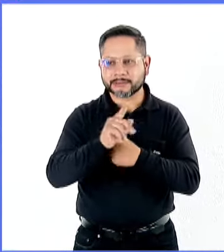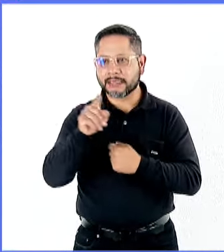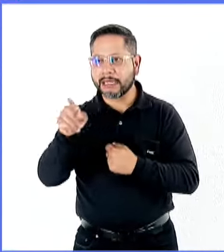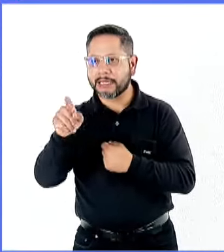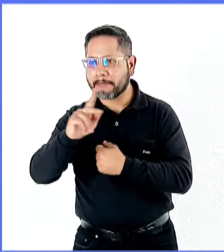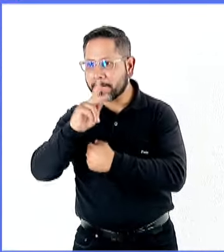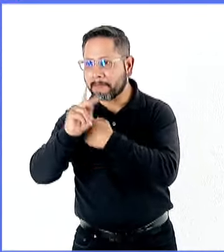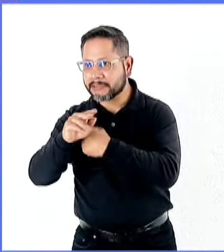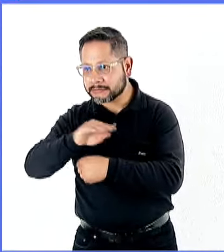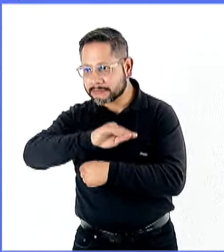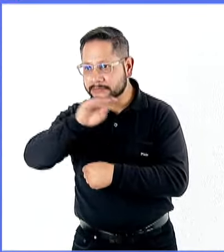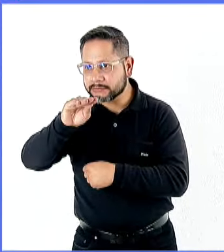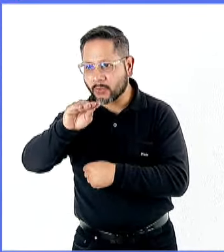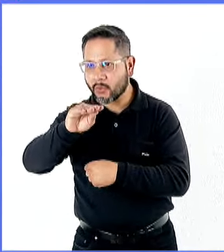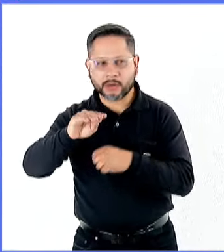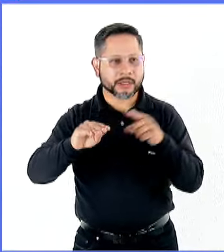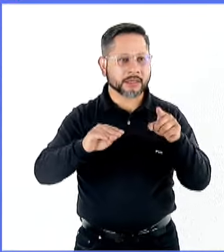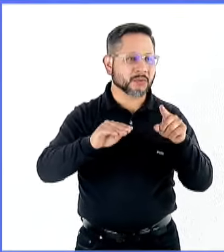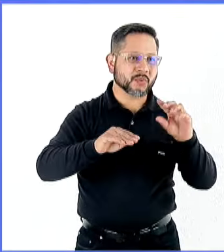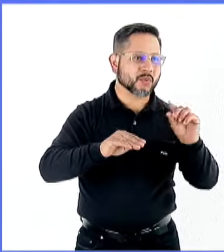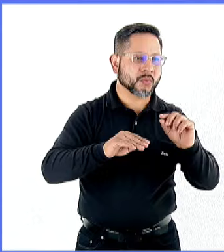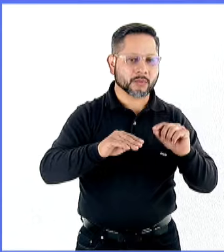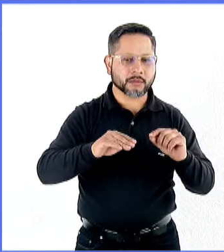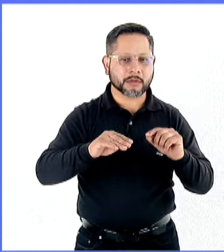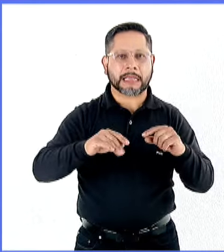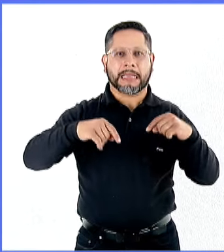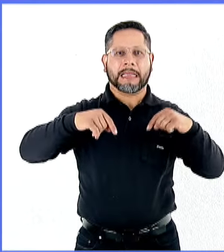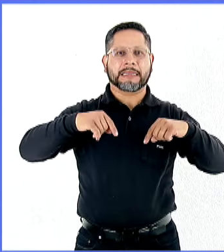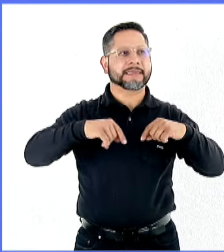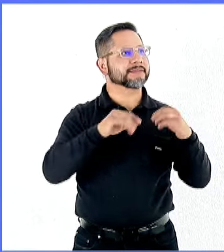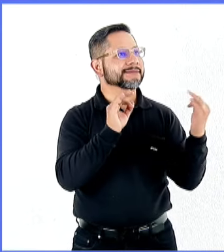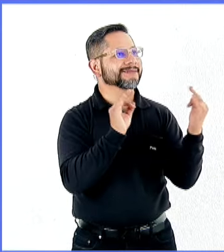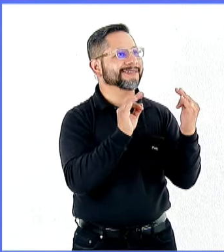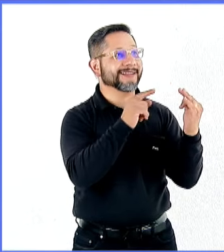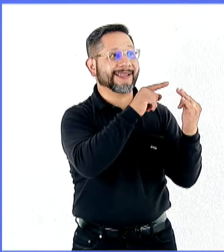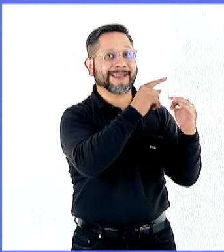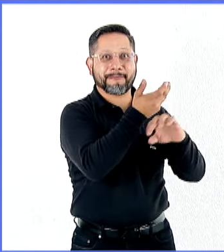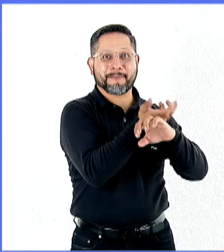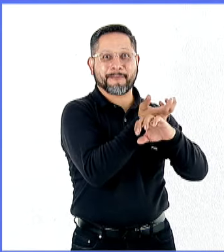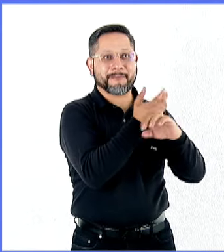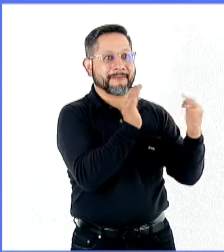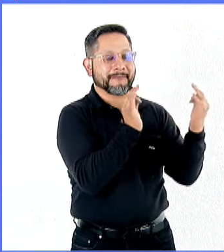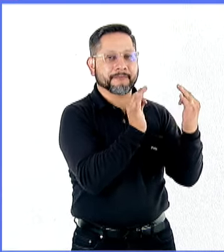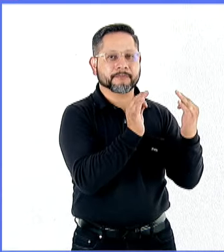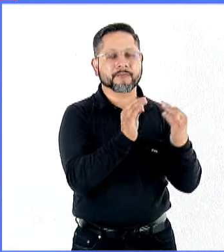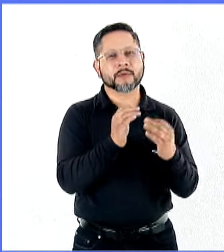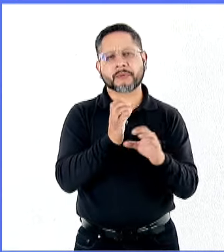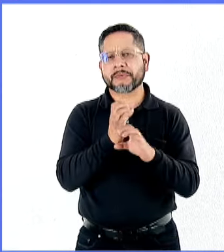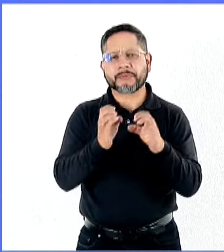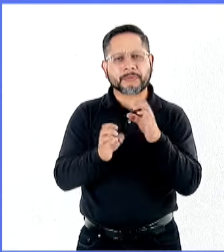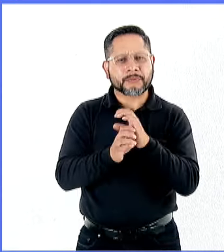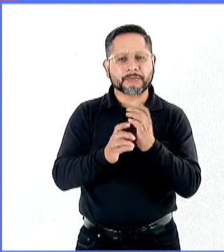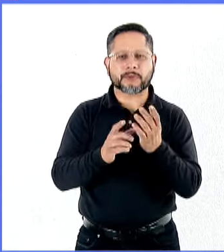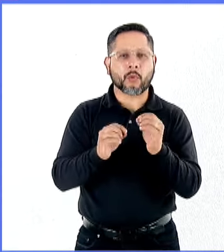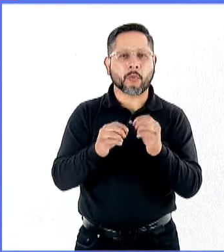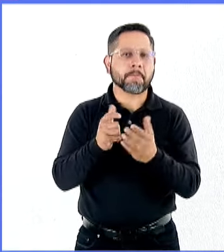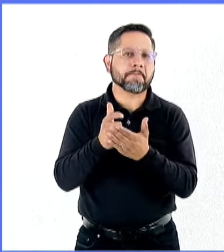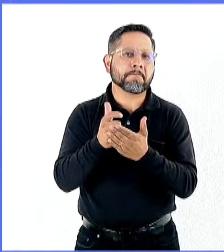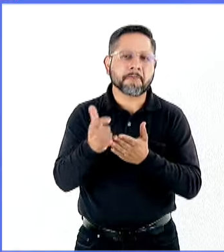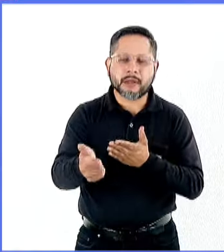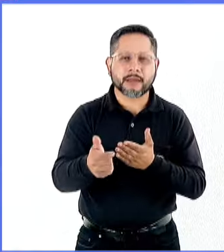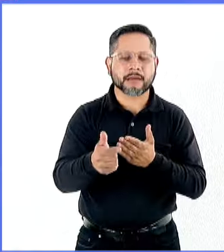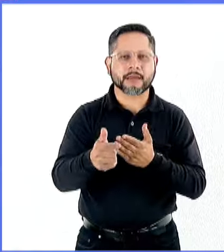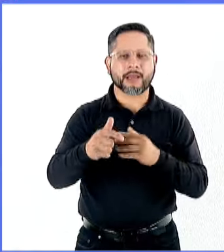para, en términos de impuestos, en términos de insumos, en términos de salarios, ¿por qué